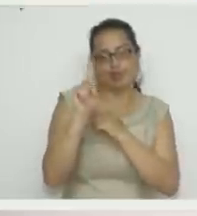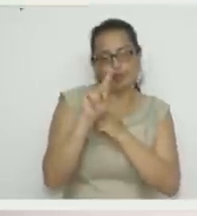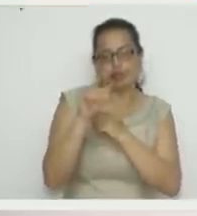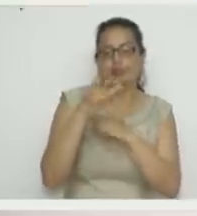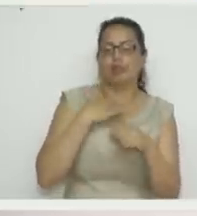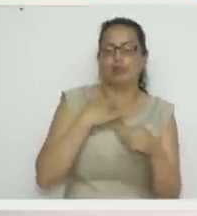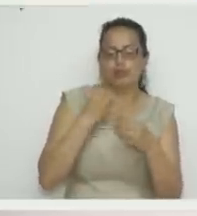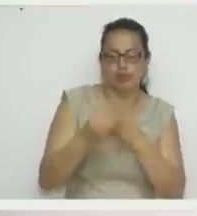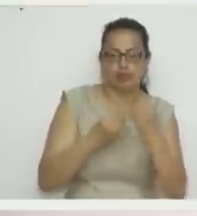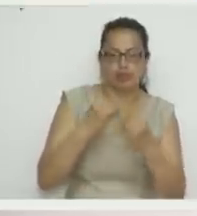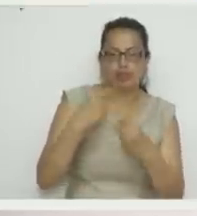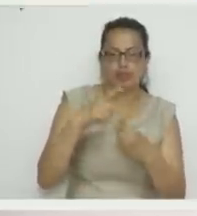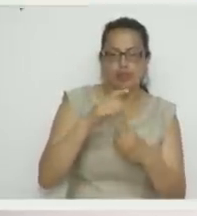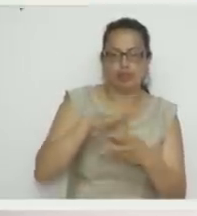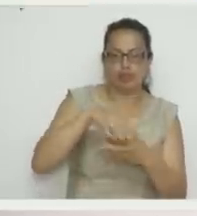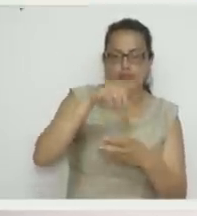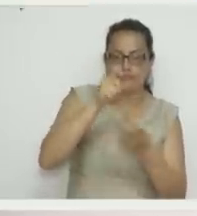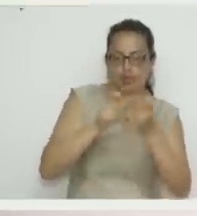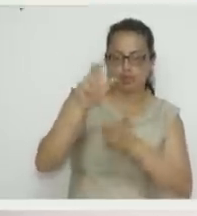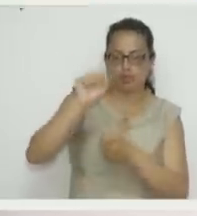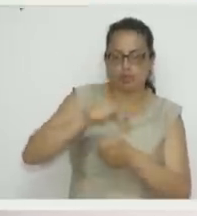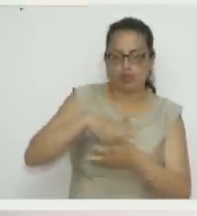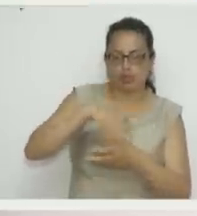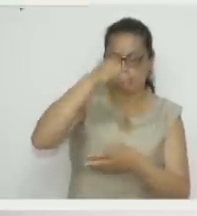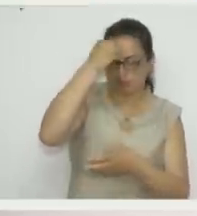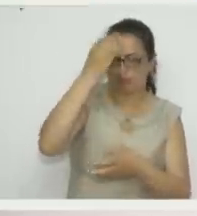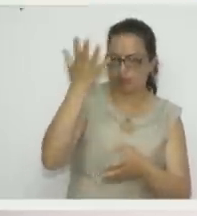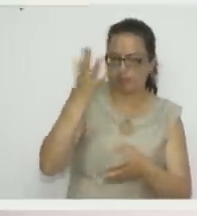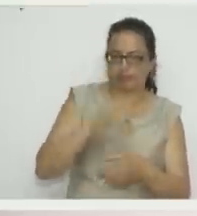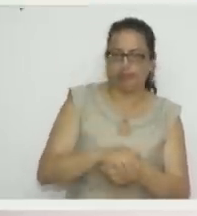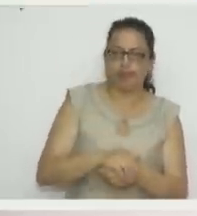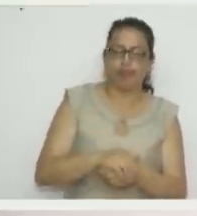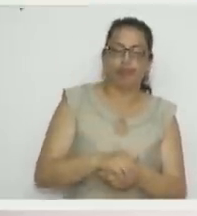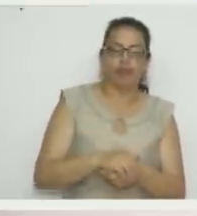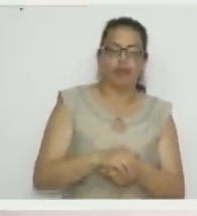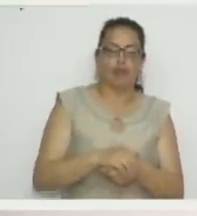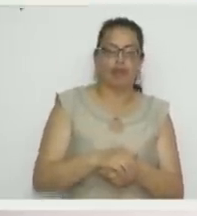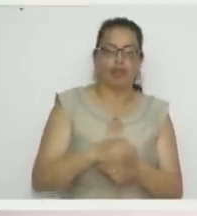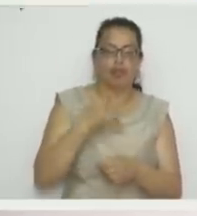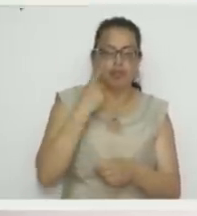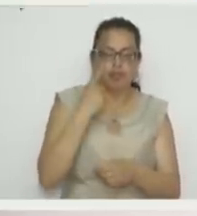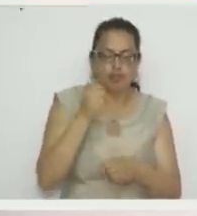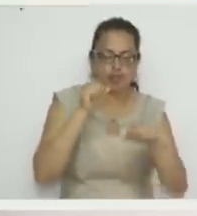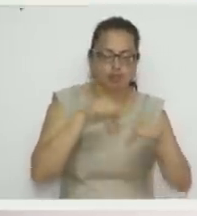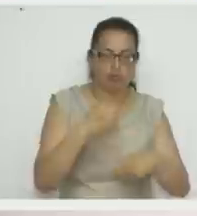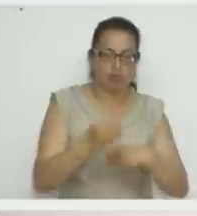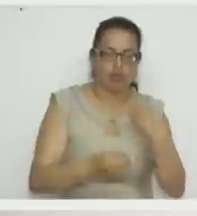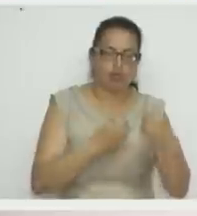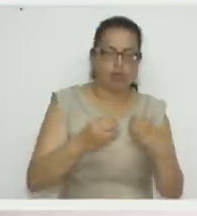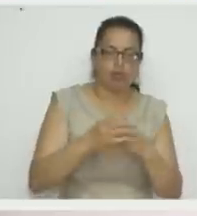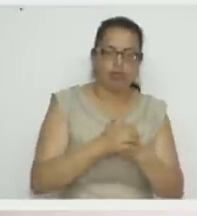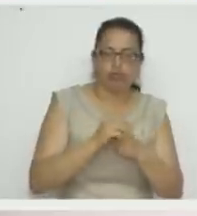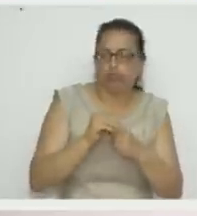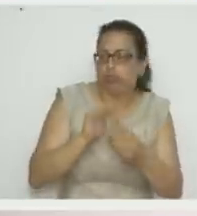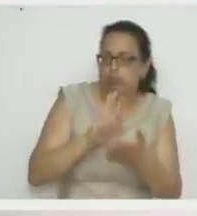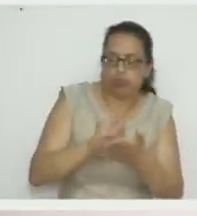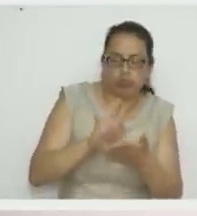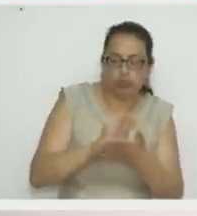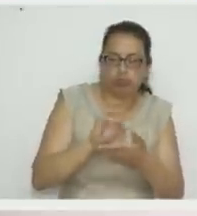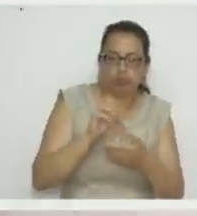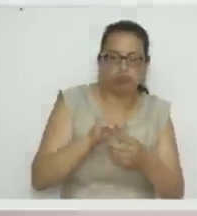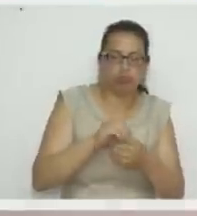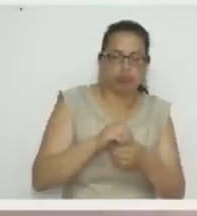personas pues no tienen las termoformas. Entonces se quedan varadas. Y mira que se pueden hacer normal, a mano,